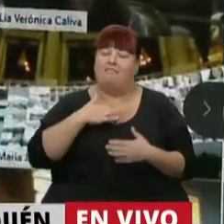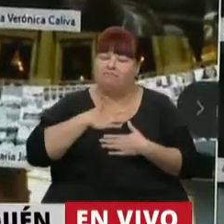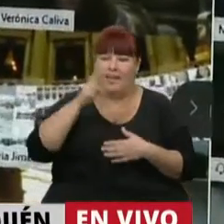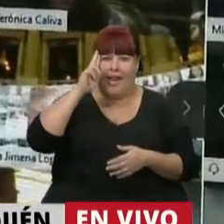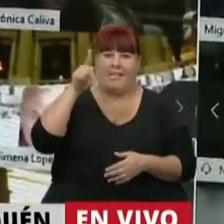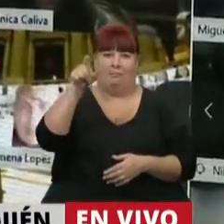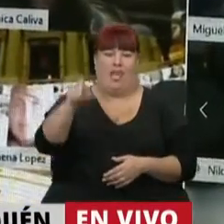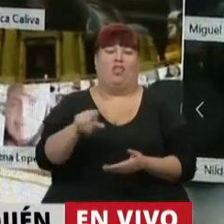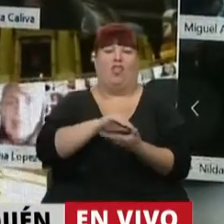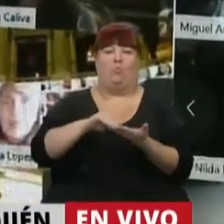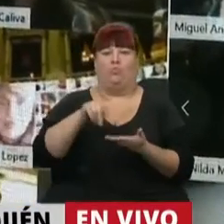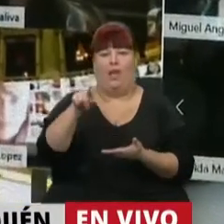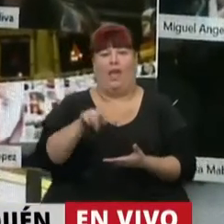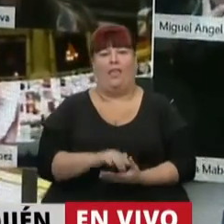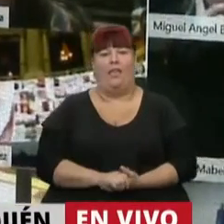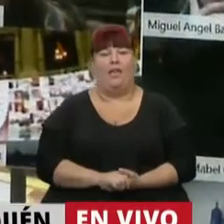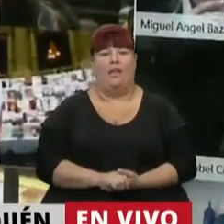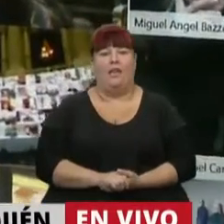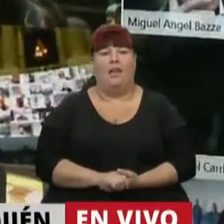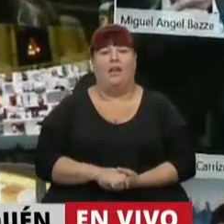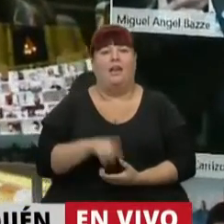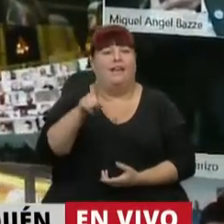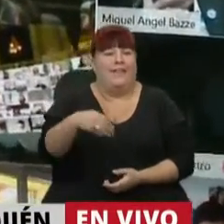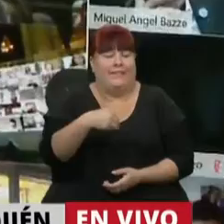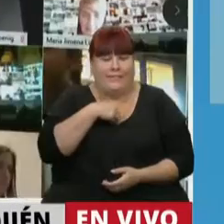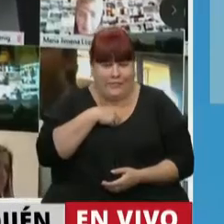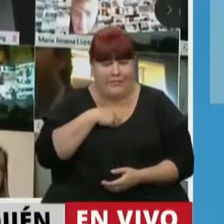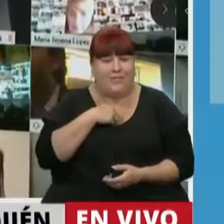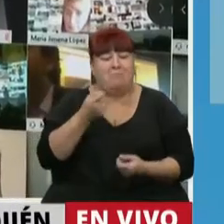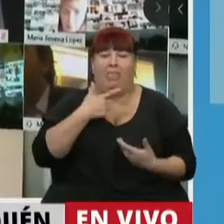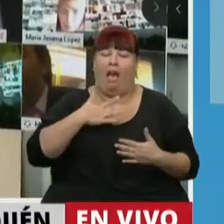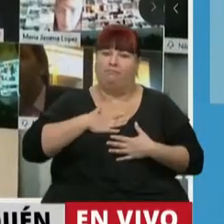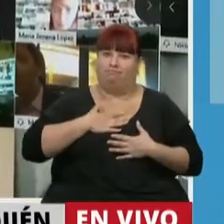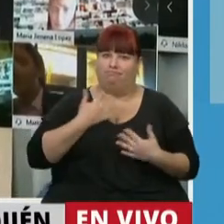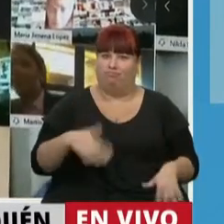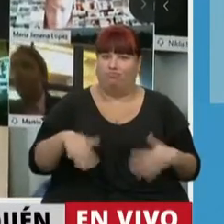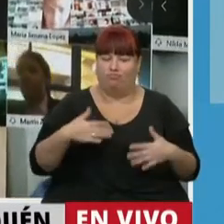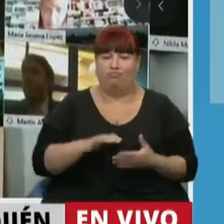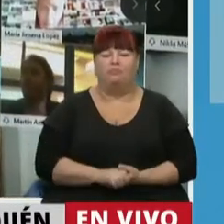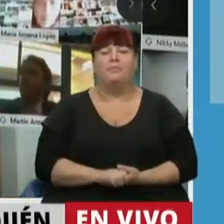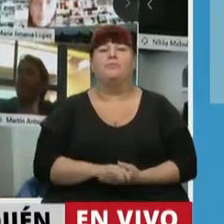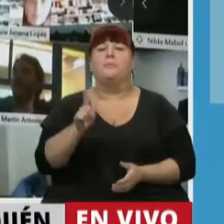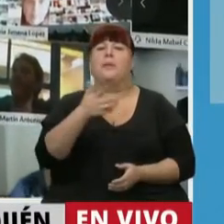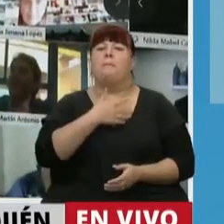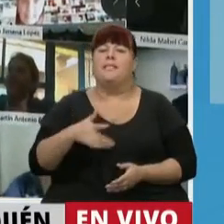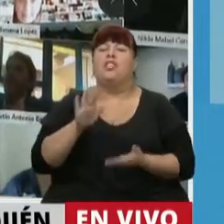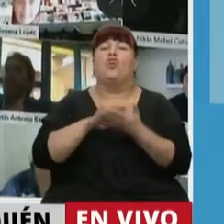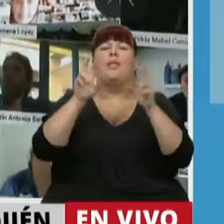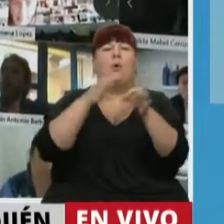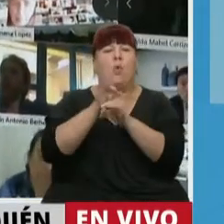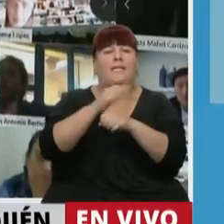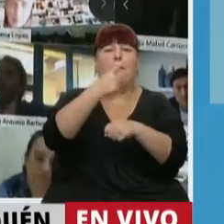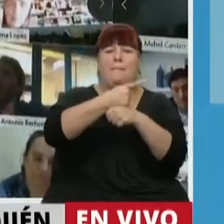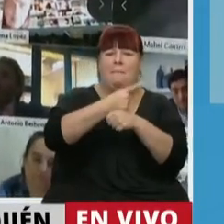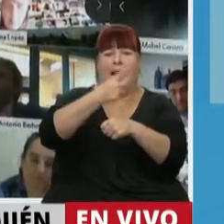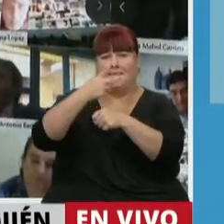gran respeto por la diputada y su pasión conmueve. Señor presidente, la educación primaria